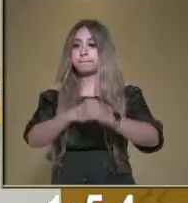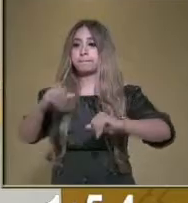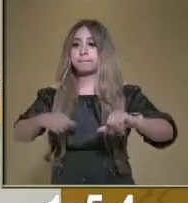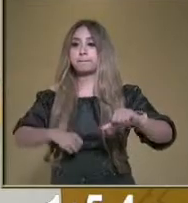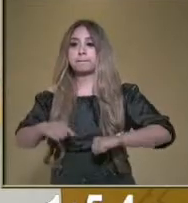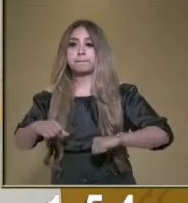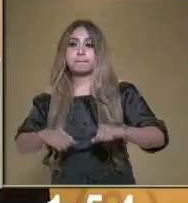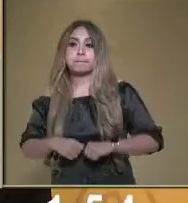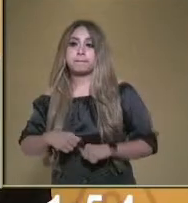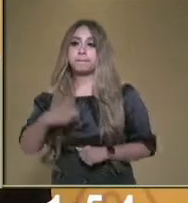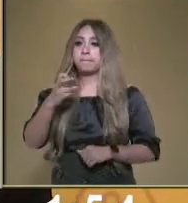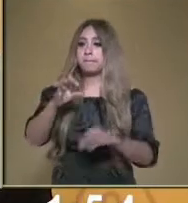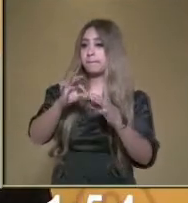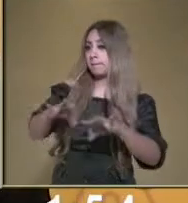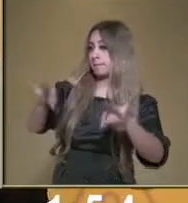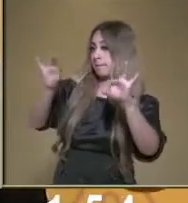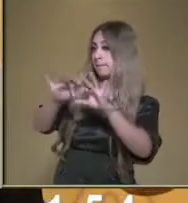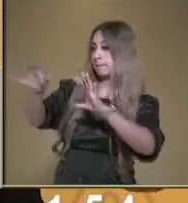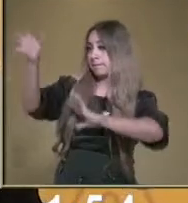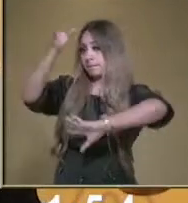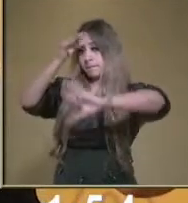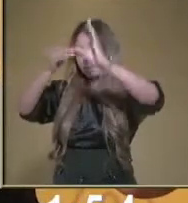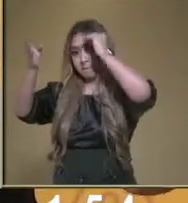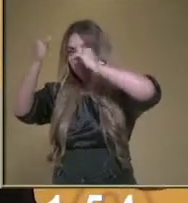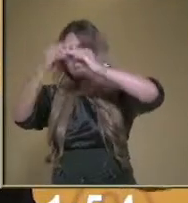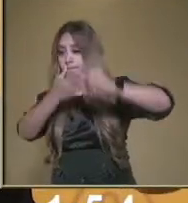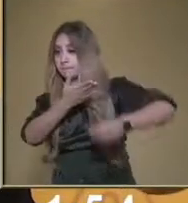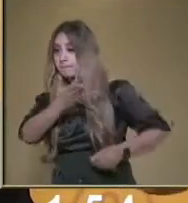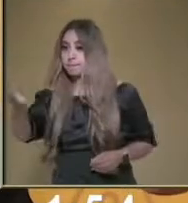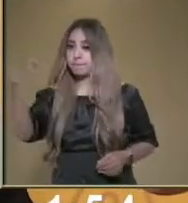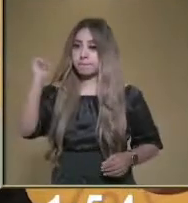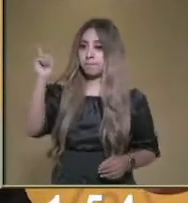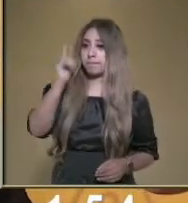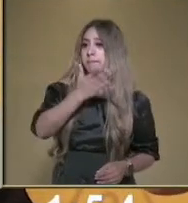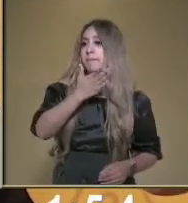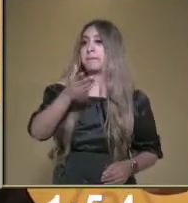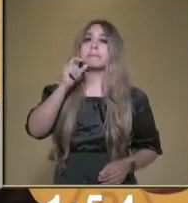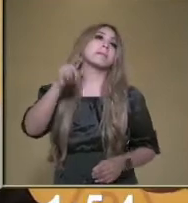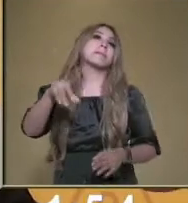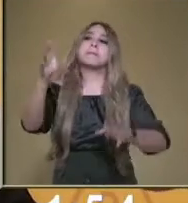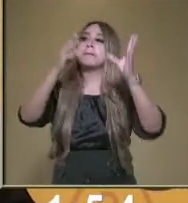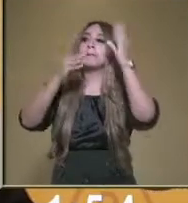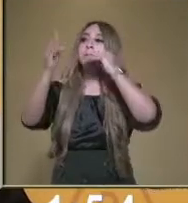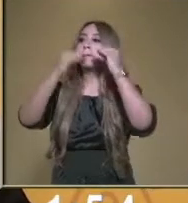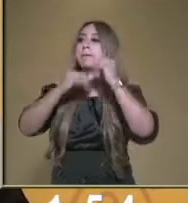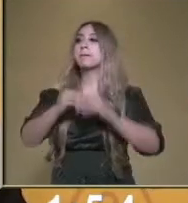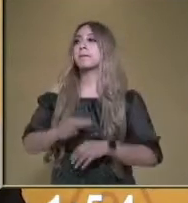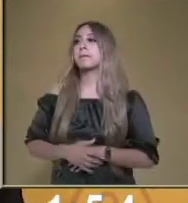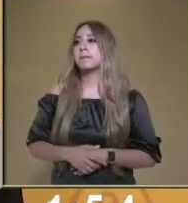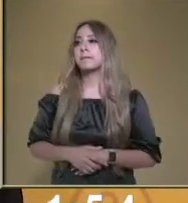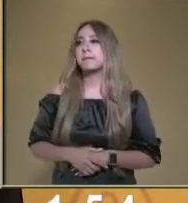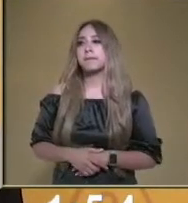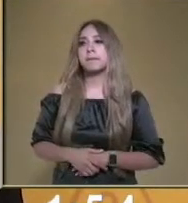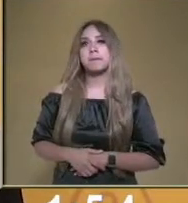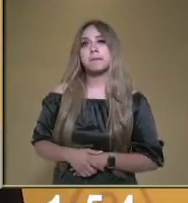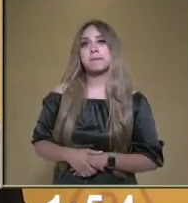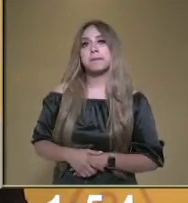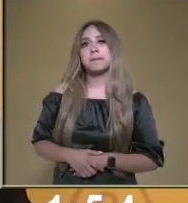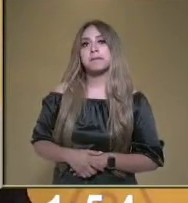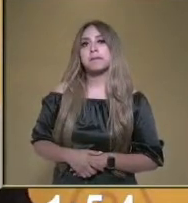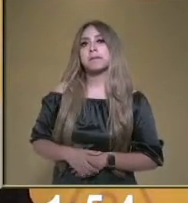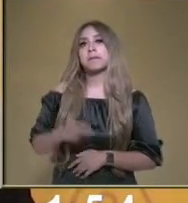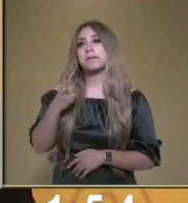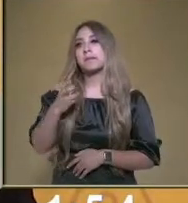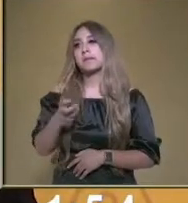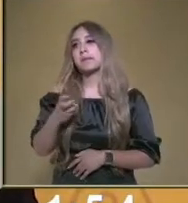servido mucho para aprender. Espero que ustedes también estén aprendiendo como nosotros. Cada hecho, cada acto